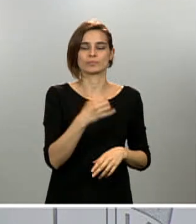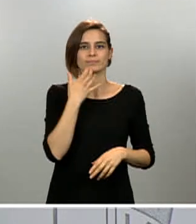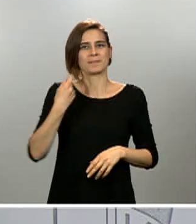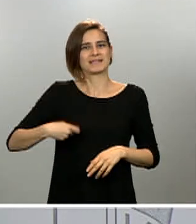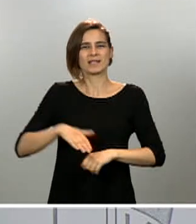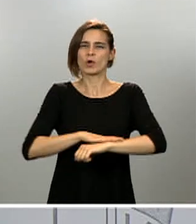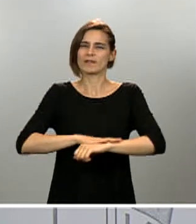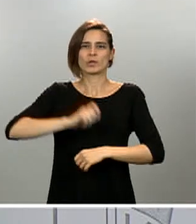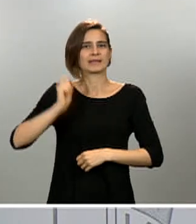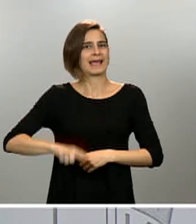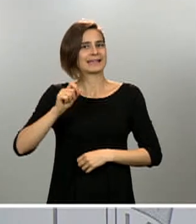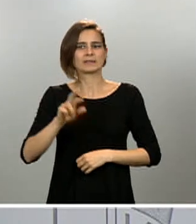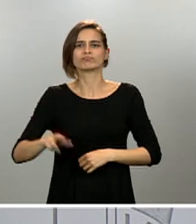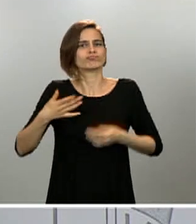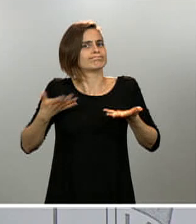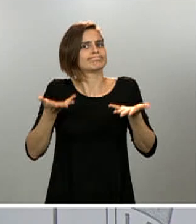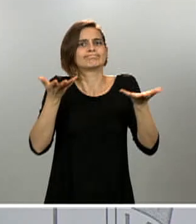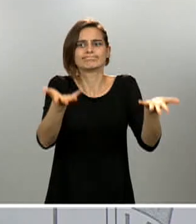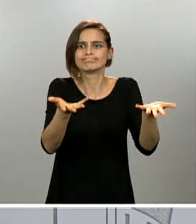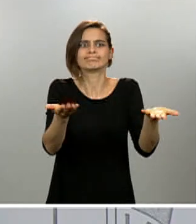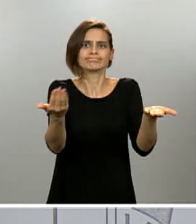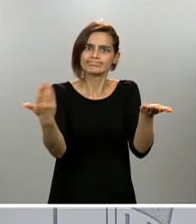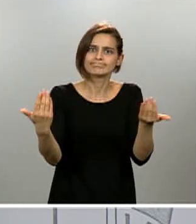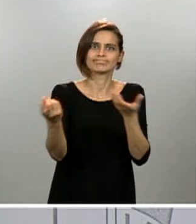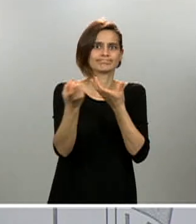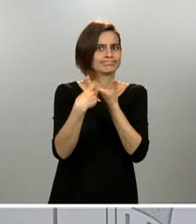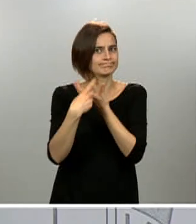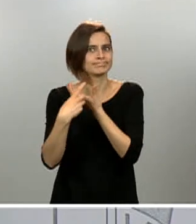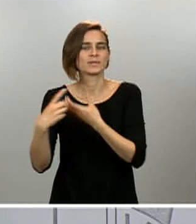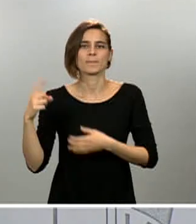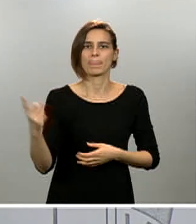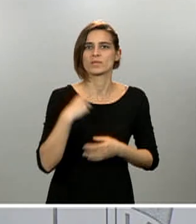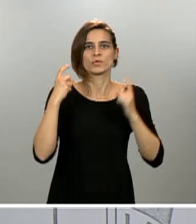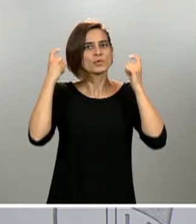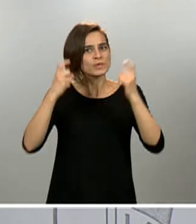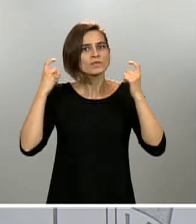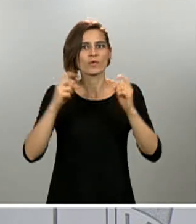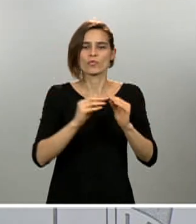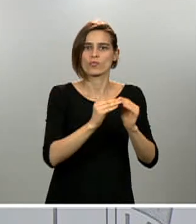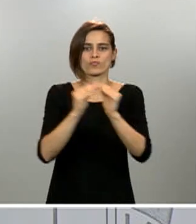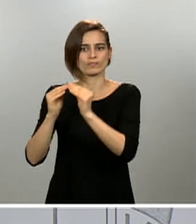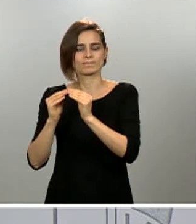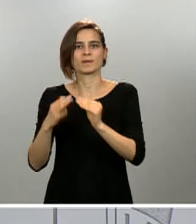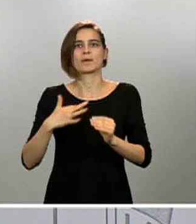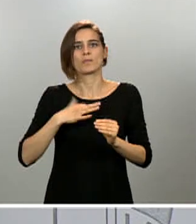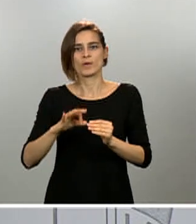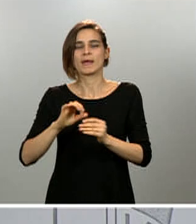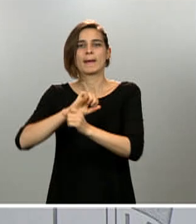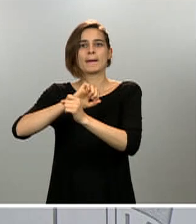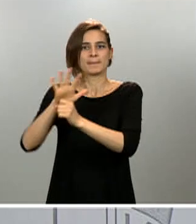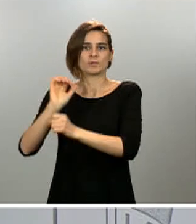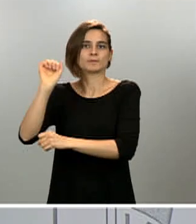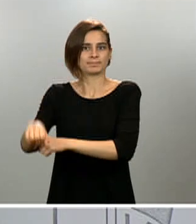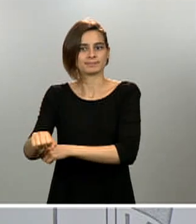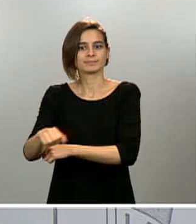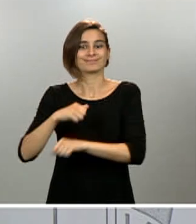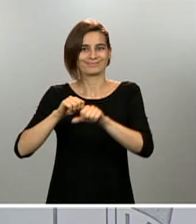ha tendido la mano para que nos comprometamos todos a un esfuerzo común, colectivo, para vencer al virus y reconstruir nuestro país.